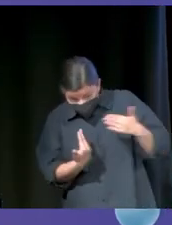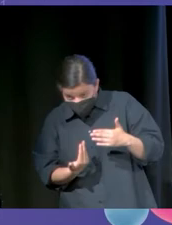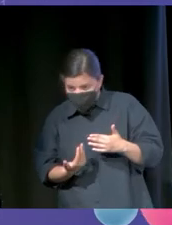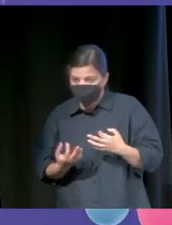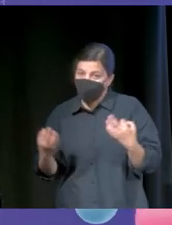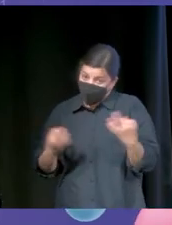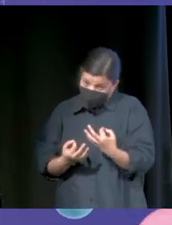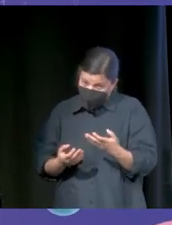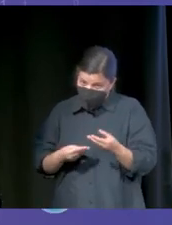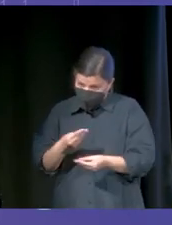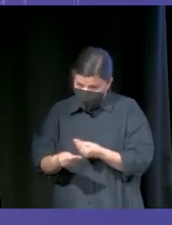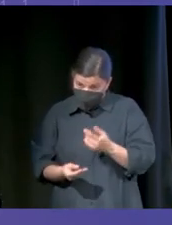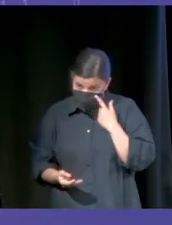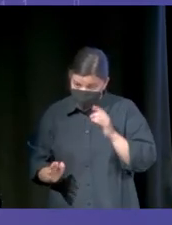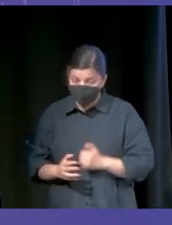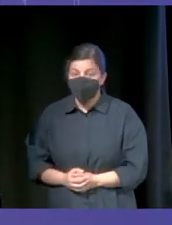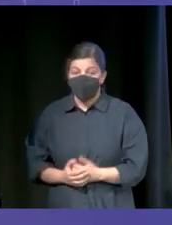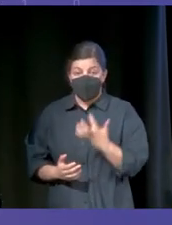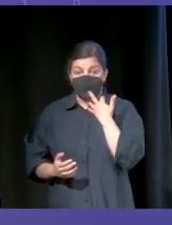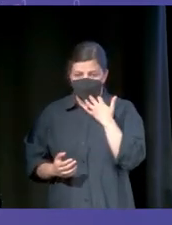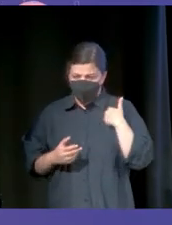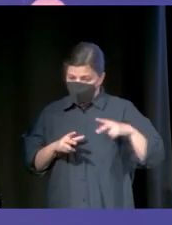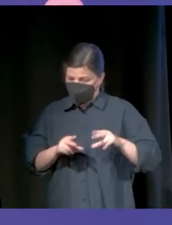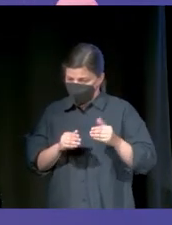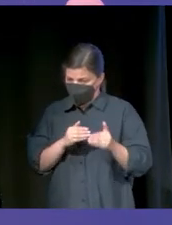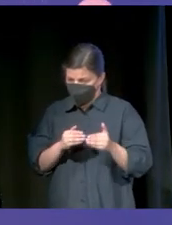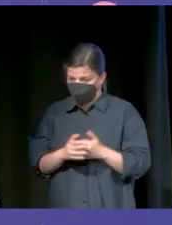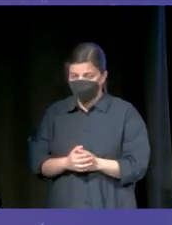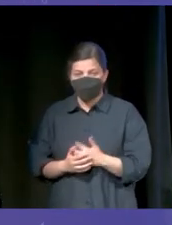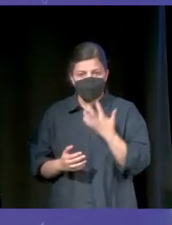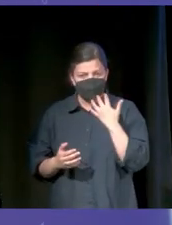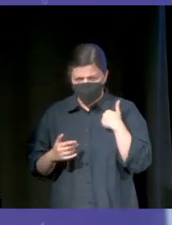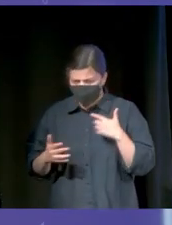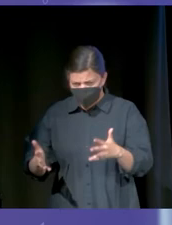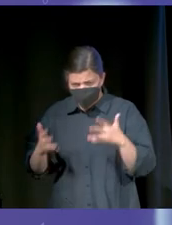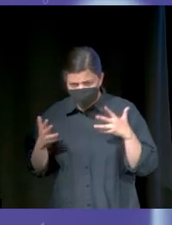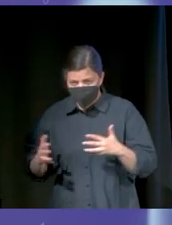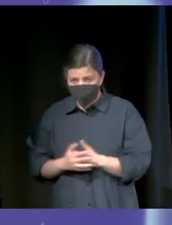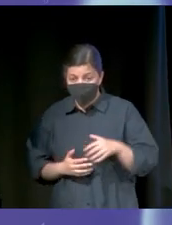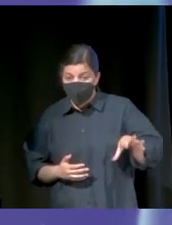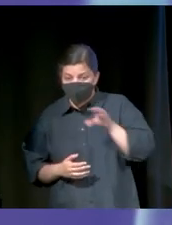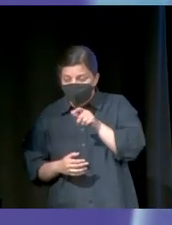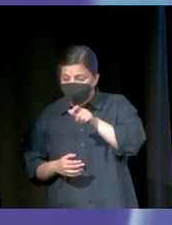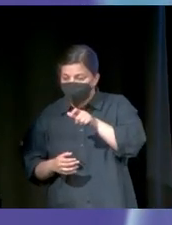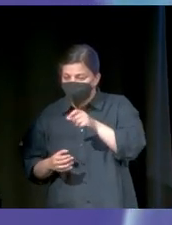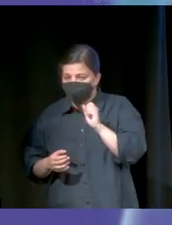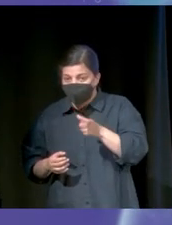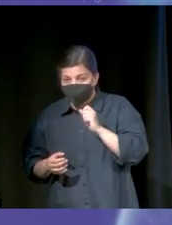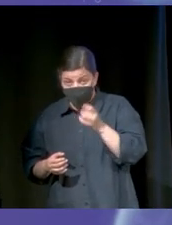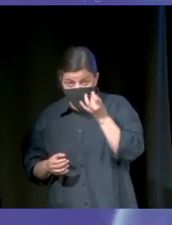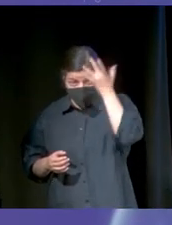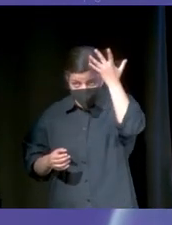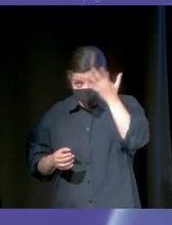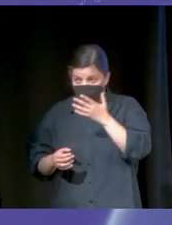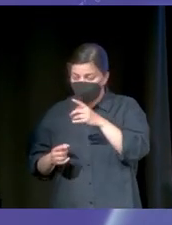que animar a alguien. Hay un ejemplo, y con esto voy a acabar, que me encanta. Que es entender que muchas veces las ideas son